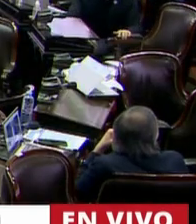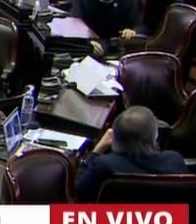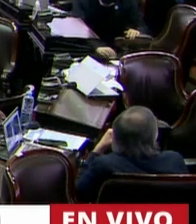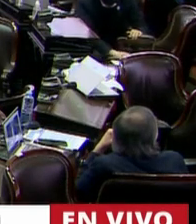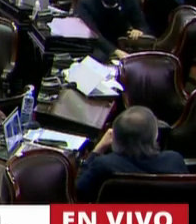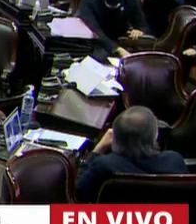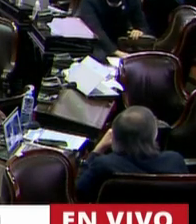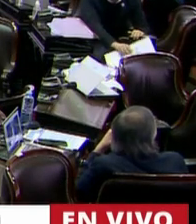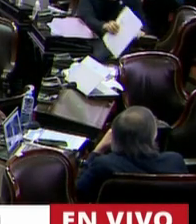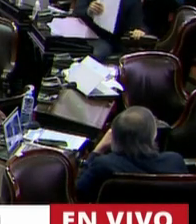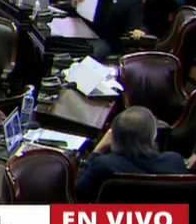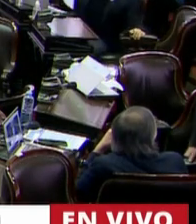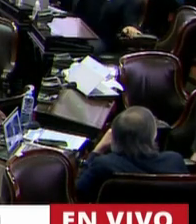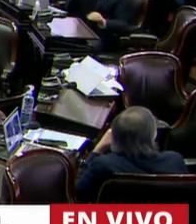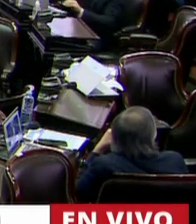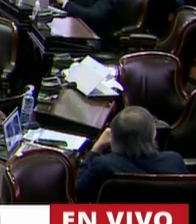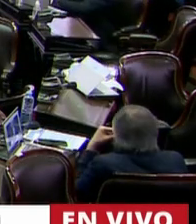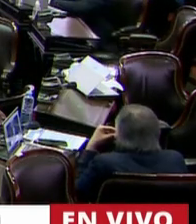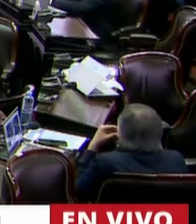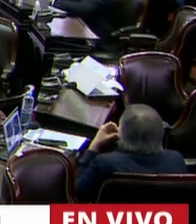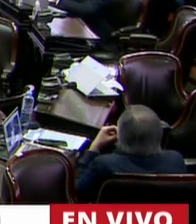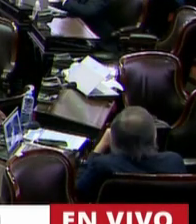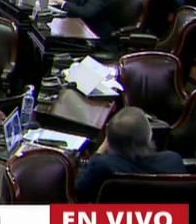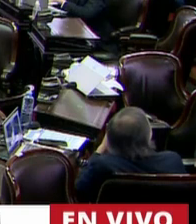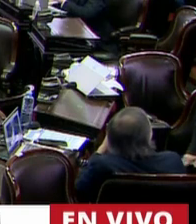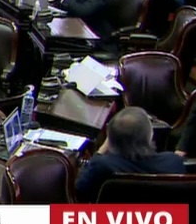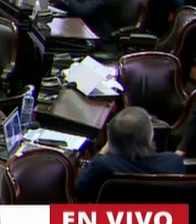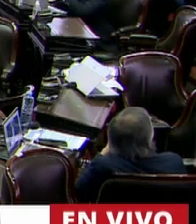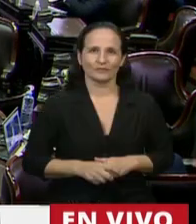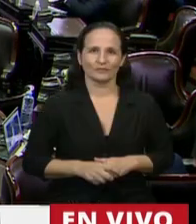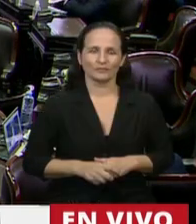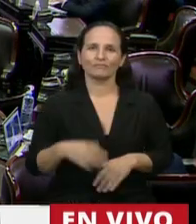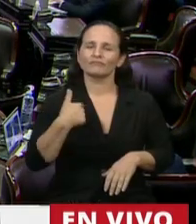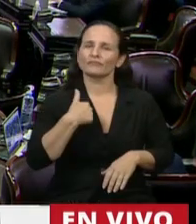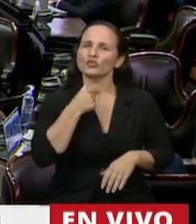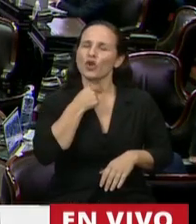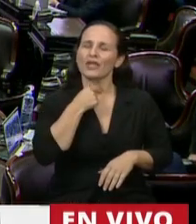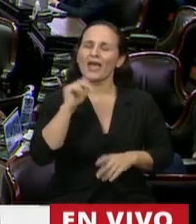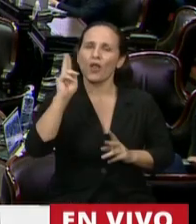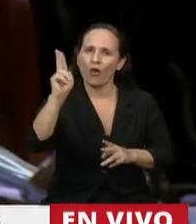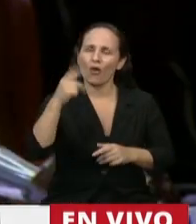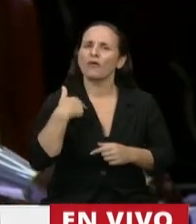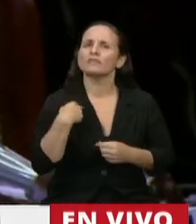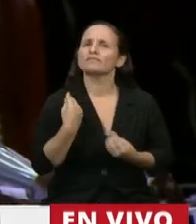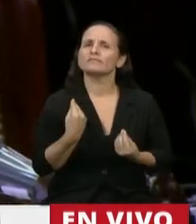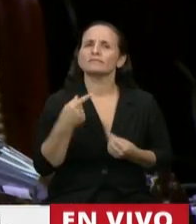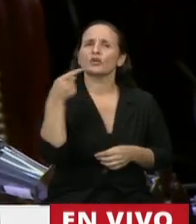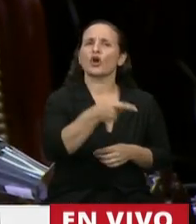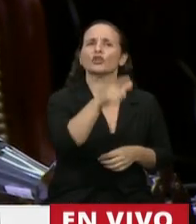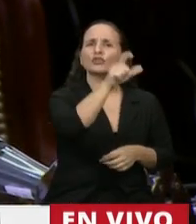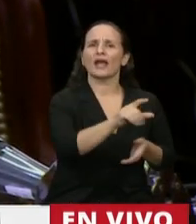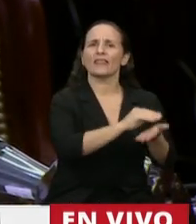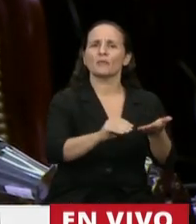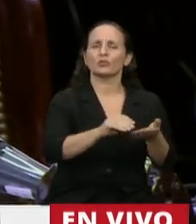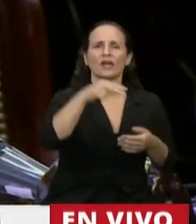Siguiendo la línea del diputado Sarguini, quiero también hacer una cuestión de privilegio en contra del diputado